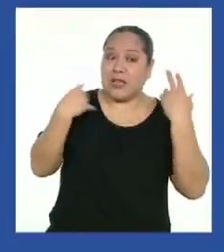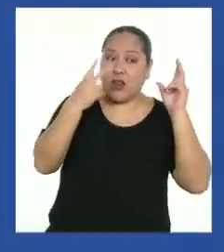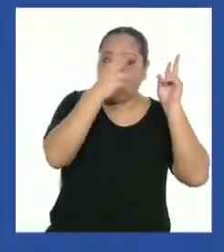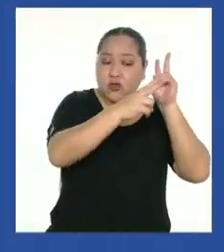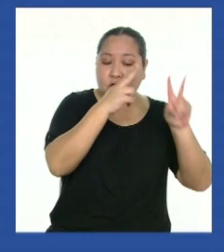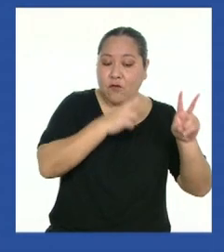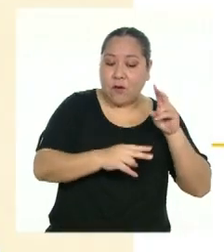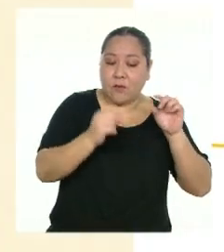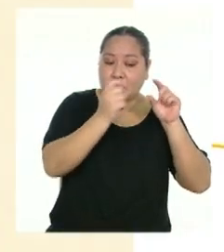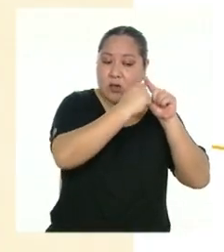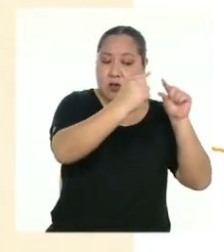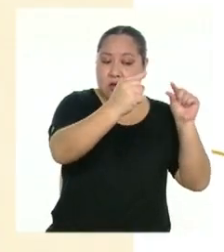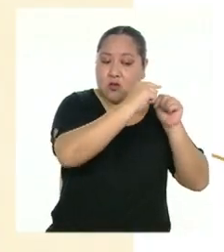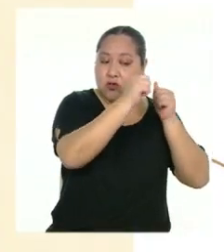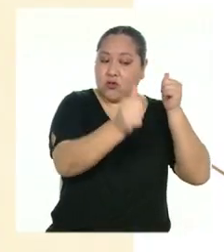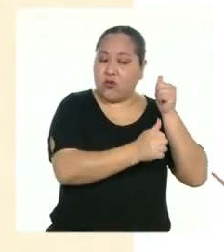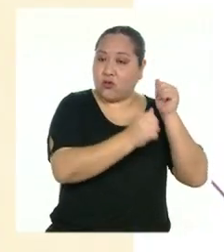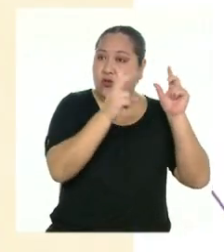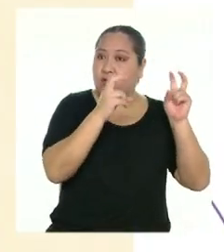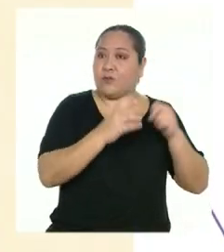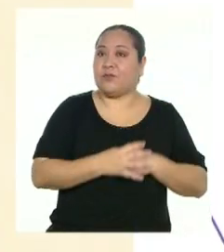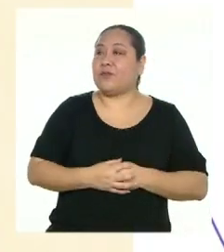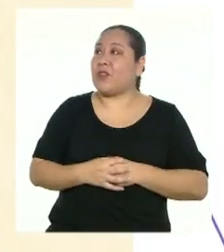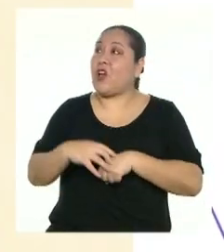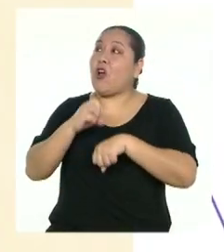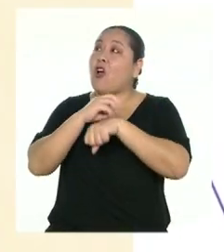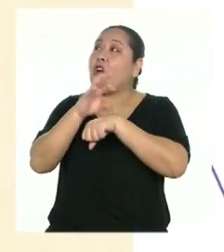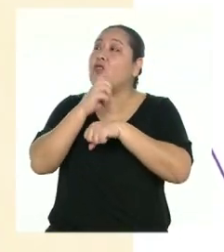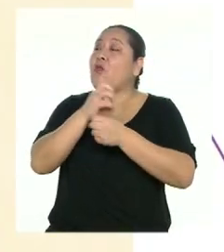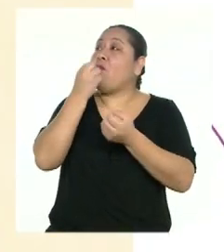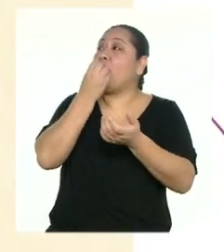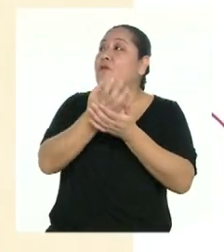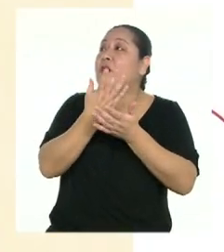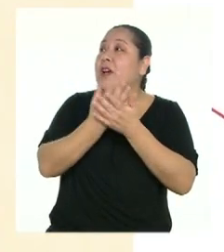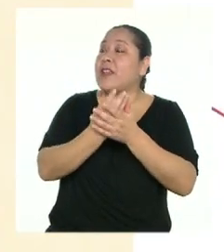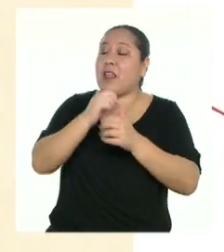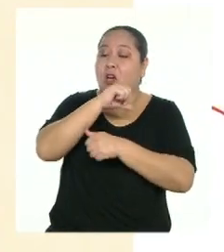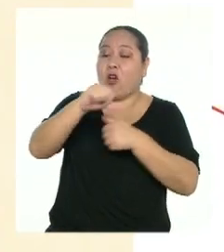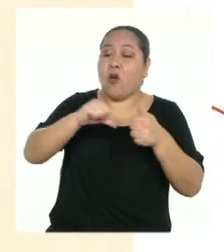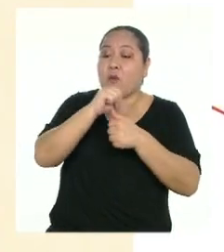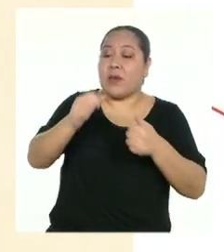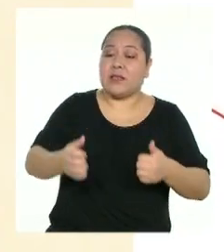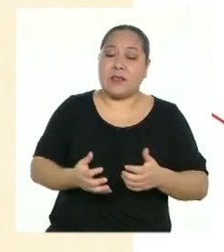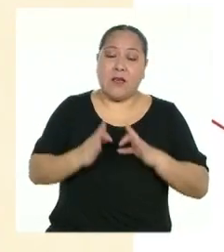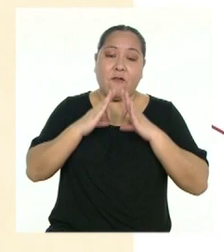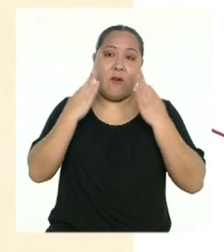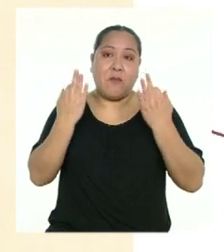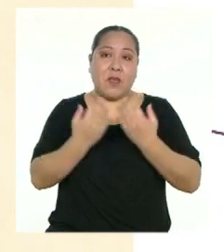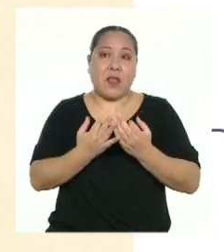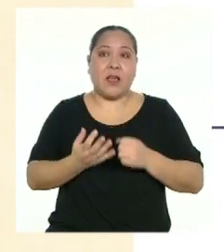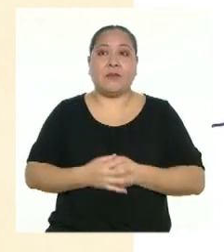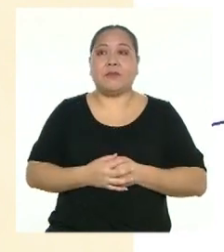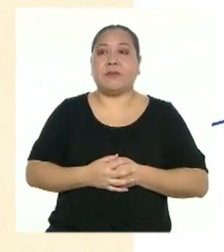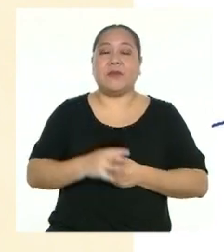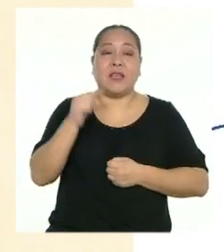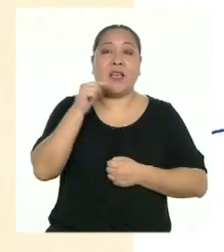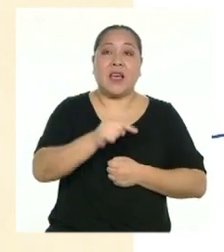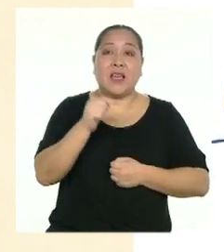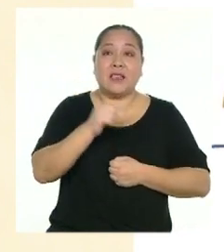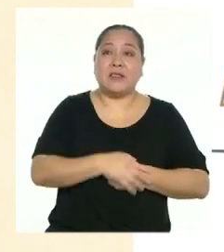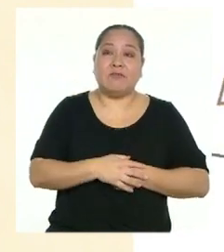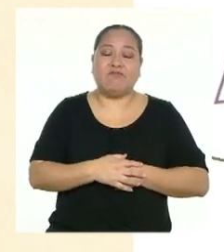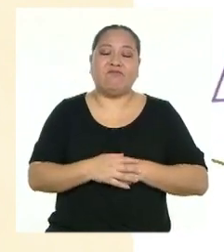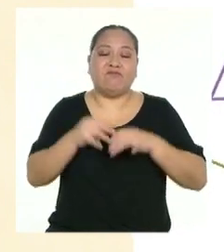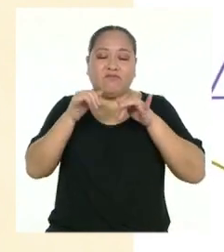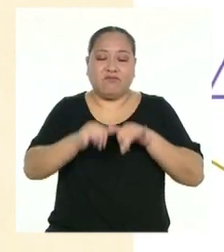subtítulos. Consejos para llevar una buena convivencia familiar. El aislamiento social que ha traído la pandemia ocasionada por el